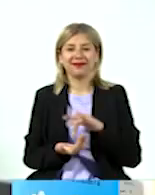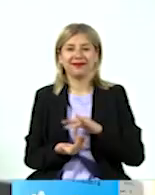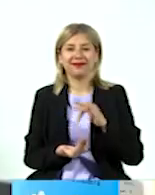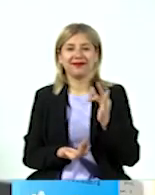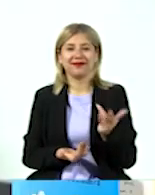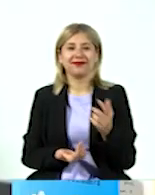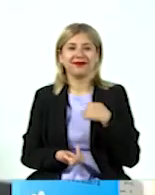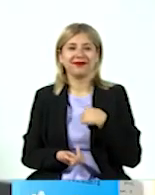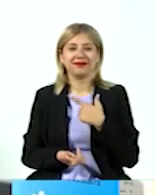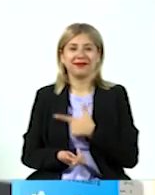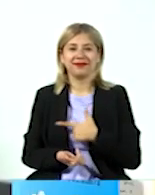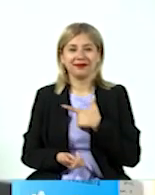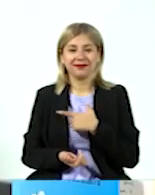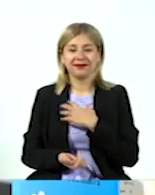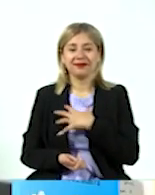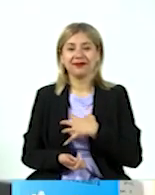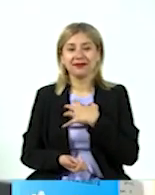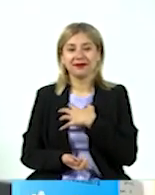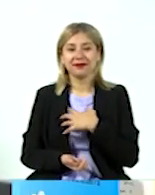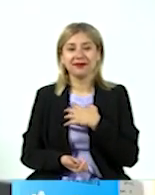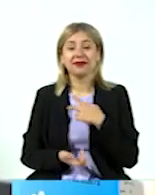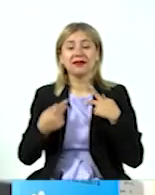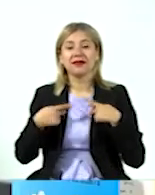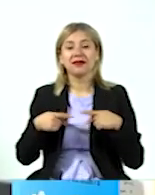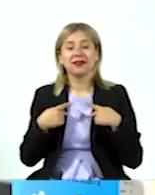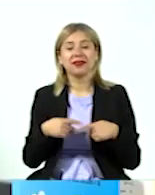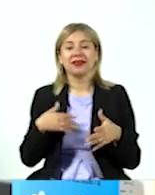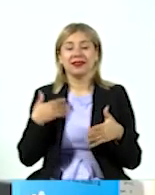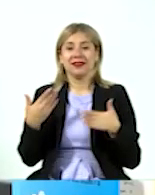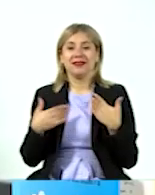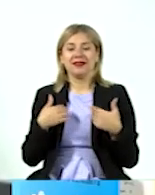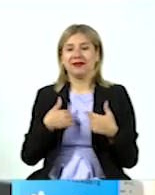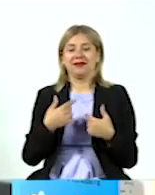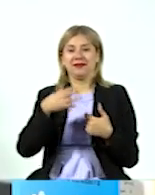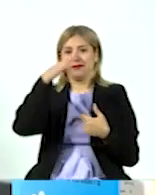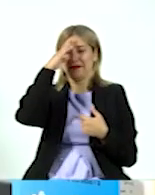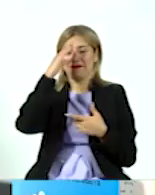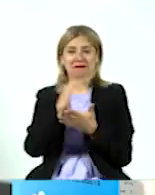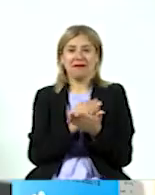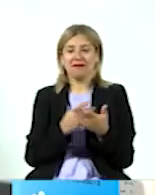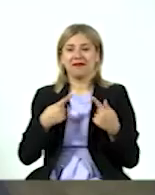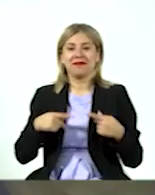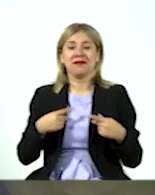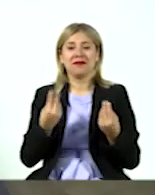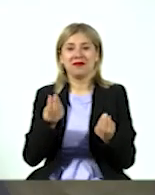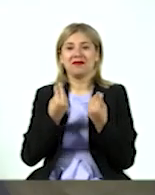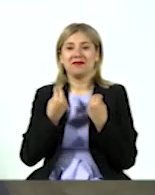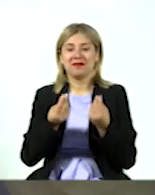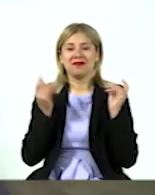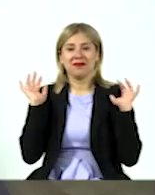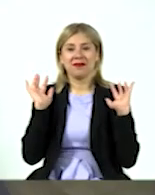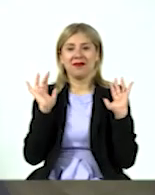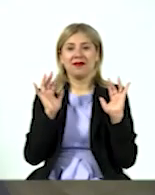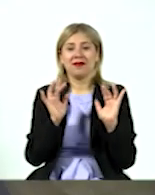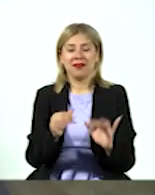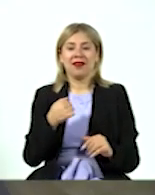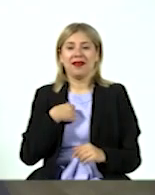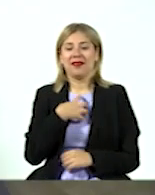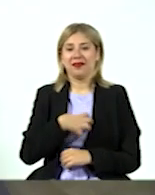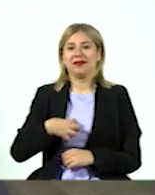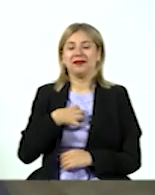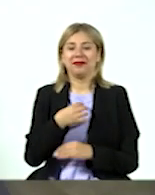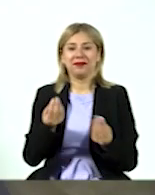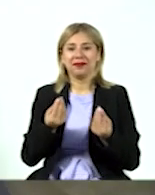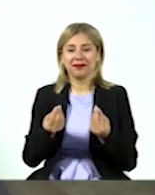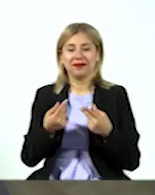la verdad es que yo estuve muy honrado de que la gente, la verdad no me lo esperaba que fuera tanta gente, y estuve muy contento, porque fue como muy satisfactorio ver que tanta gente,